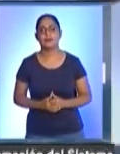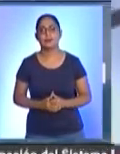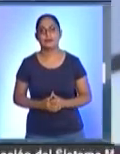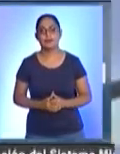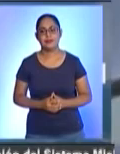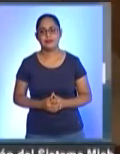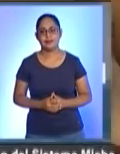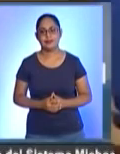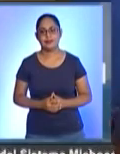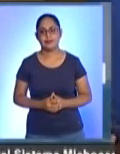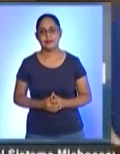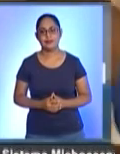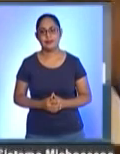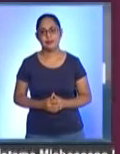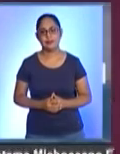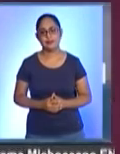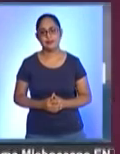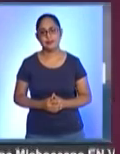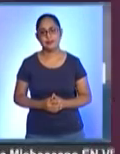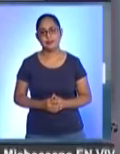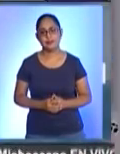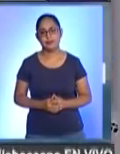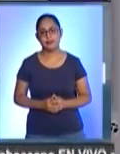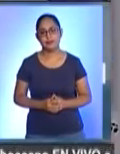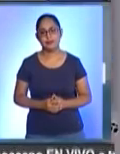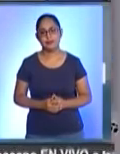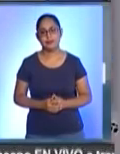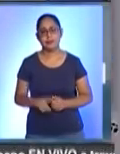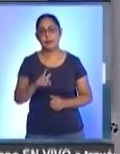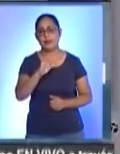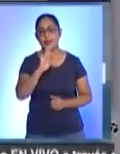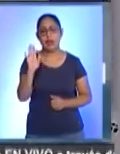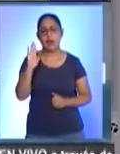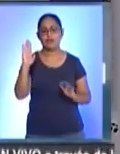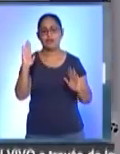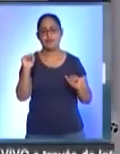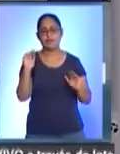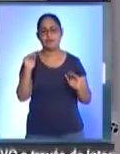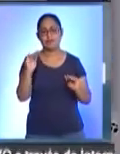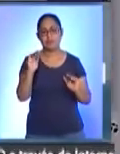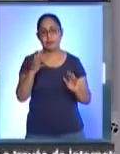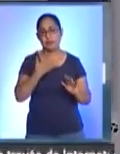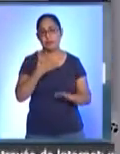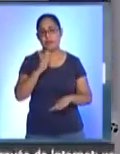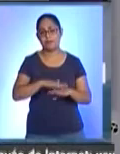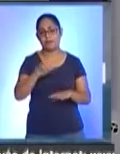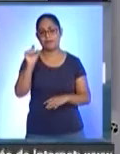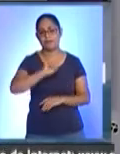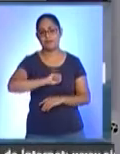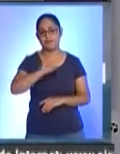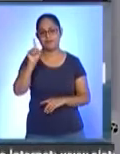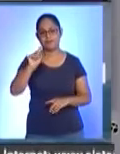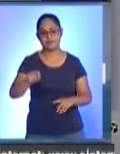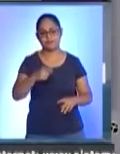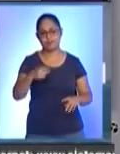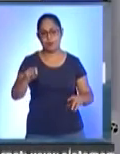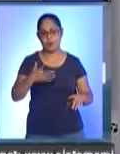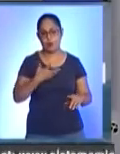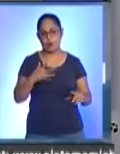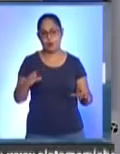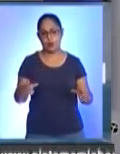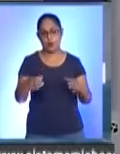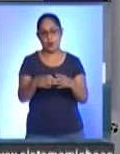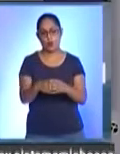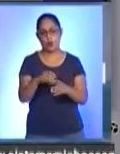Noticias, Dafne Gutiérrez. Despiden al destacado compositor y director de coros al maestro Jesús Carreño.